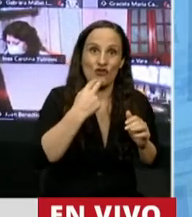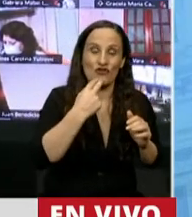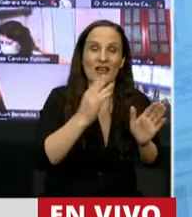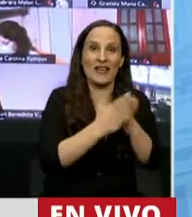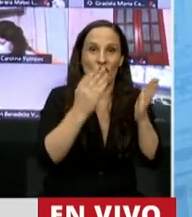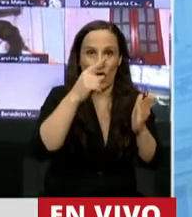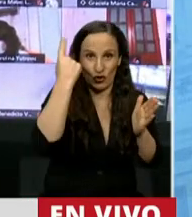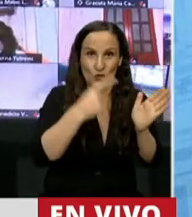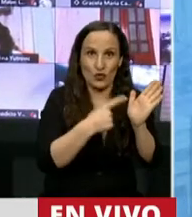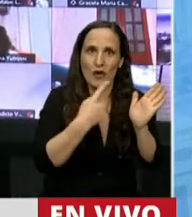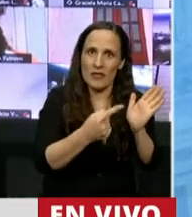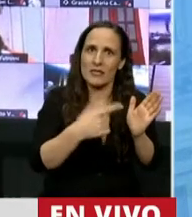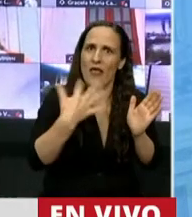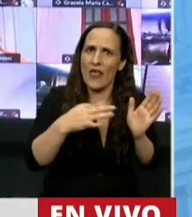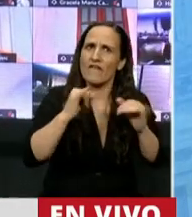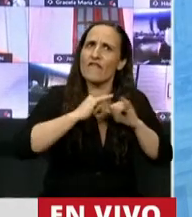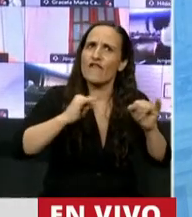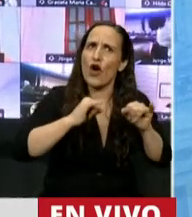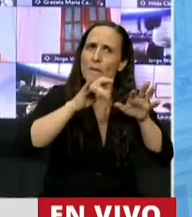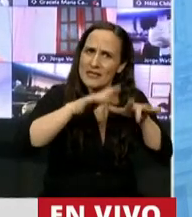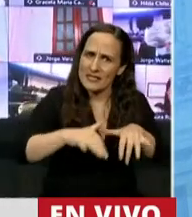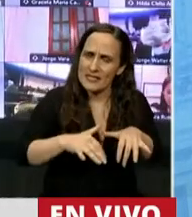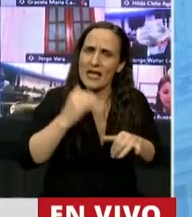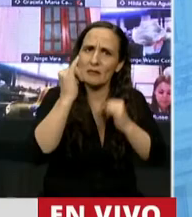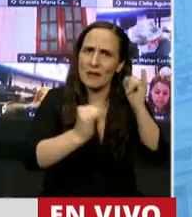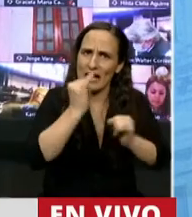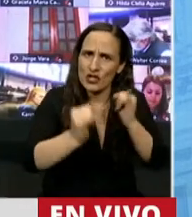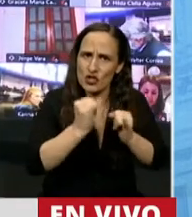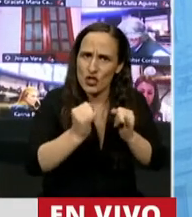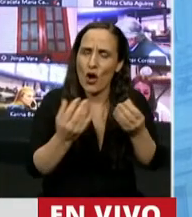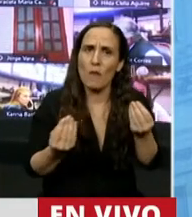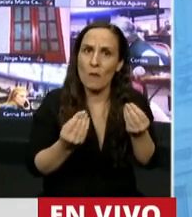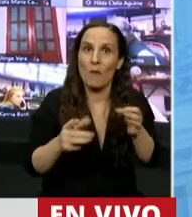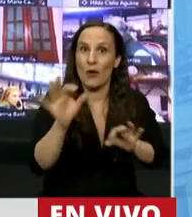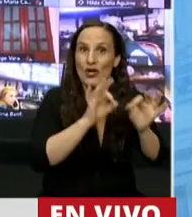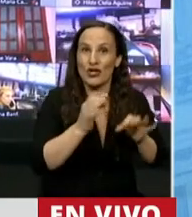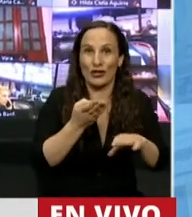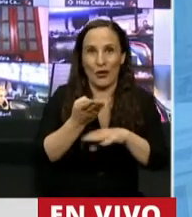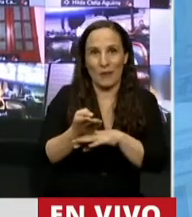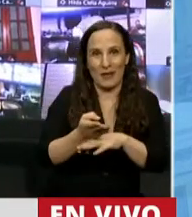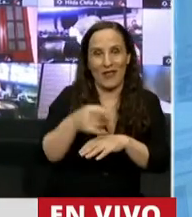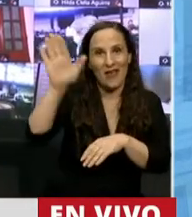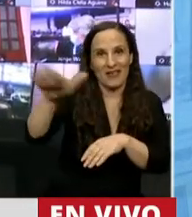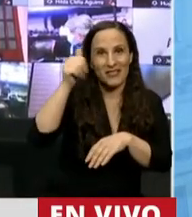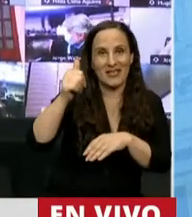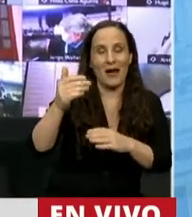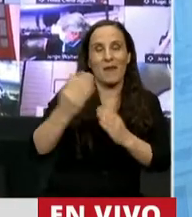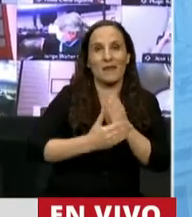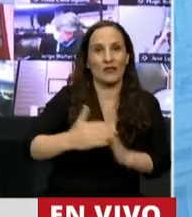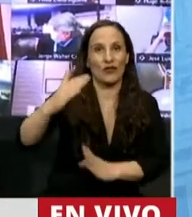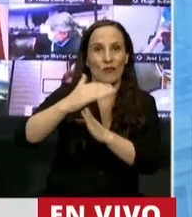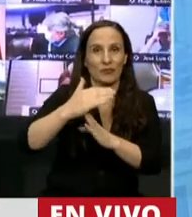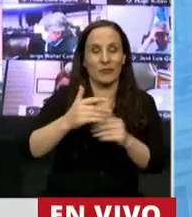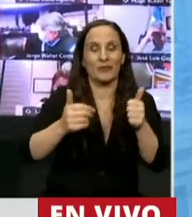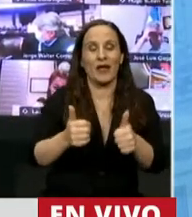producir los informes y las explicaciones, en tanto el proyecto solicita que se cite al Jefe de Gabinete junto al